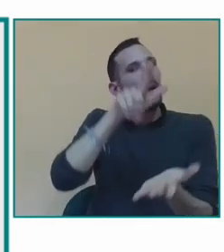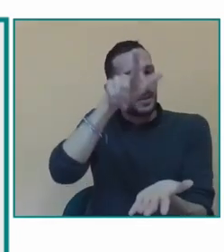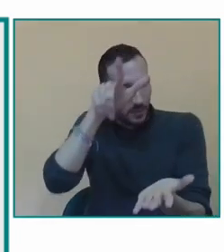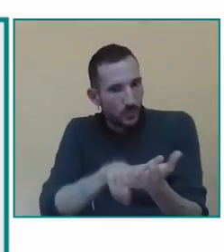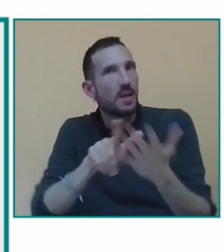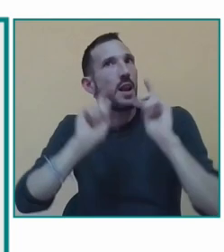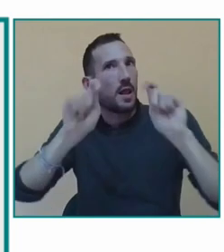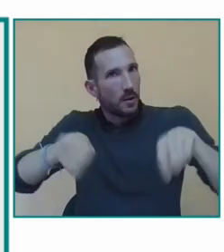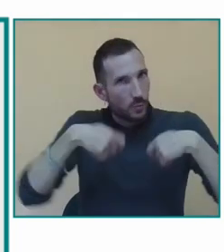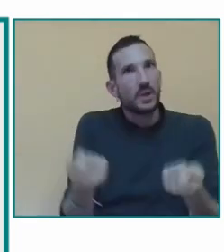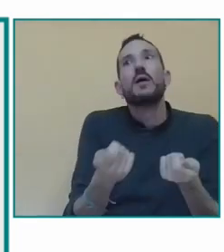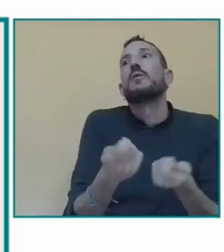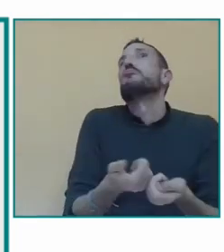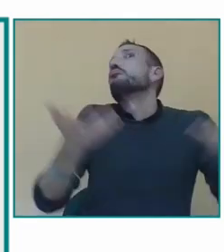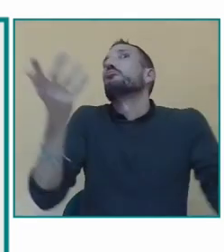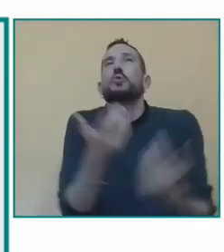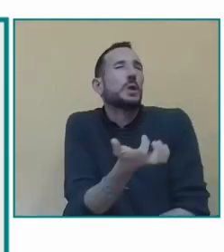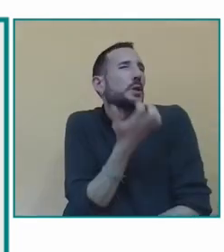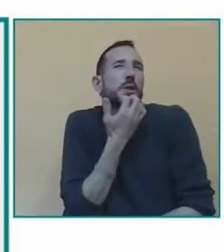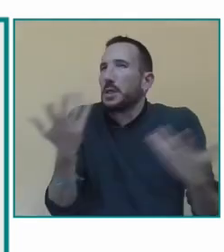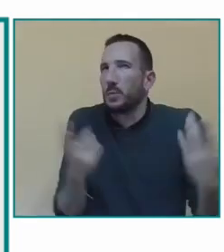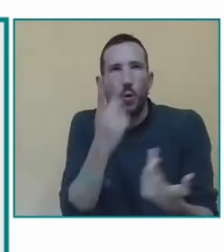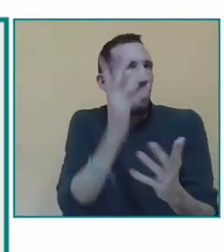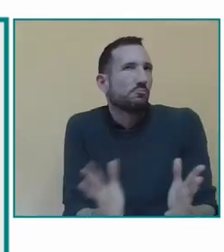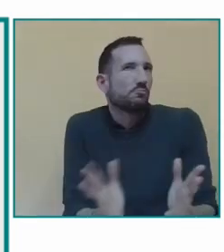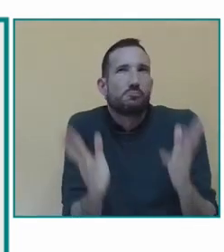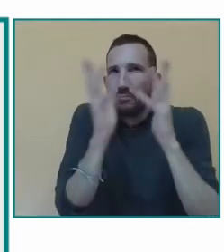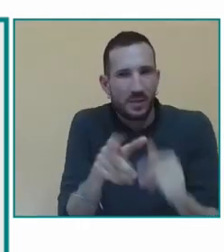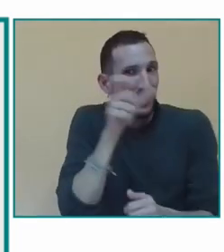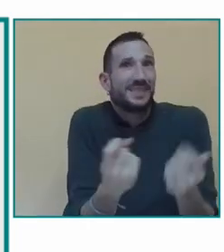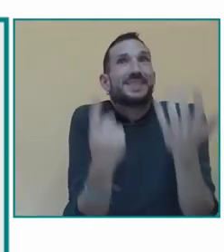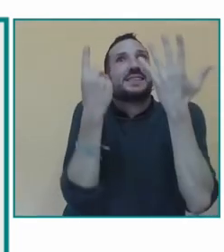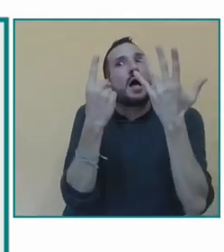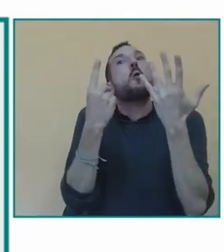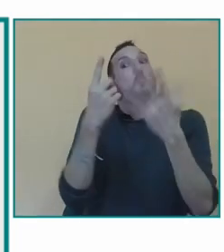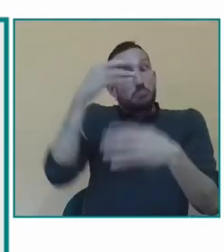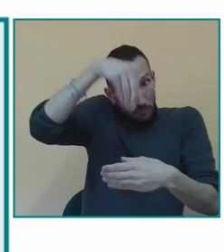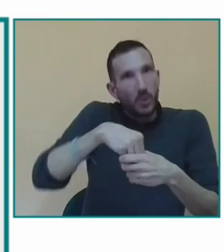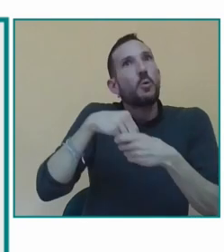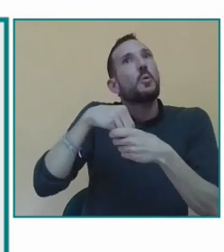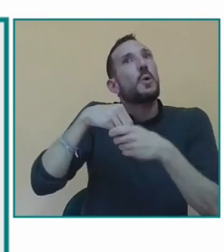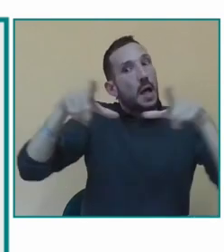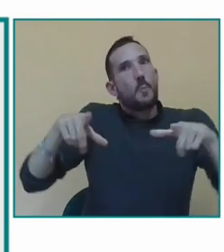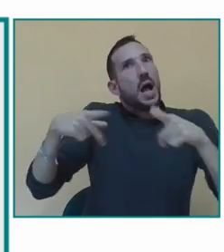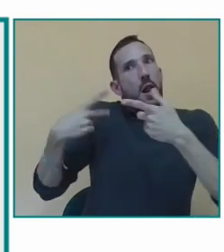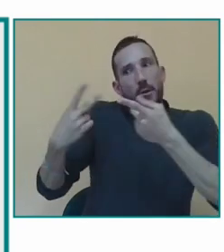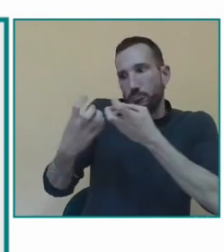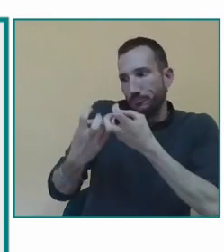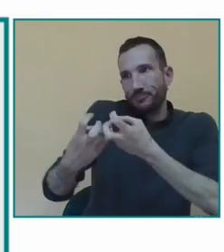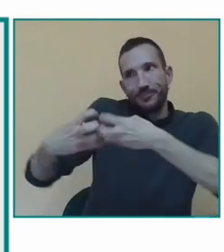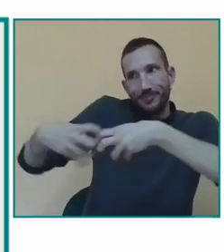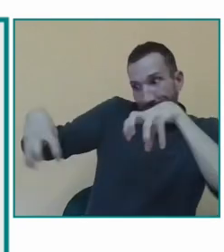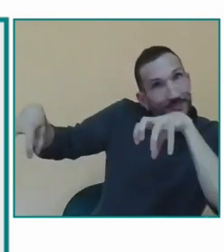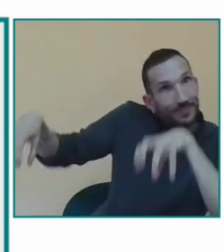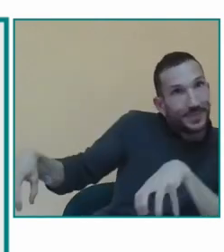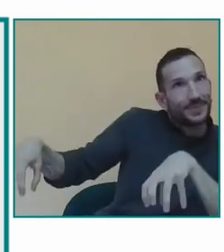parecidos porque tienen necesidades distintas y niveles distintos en cuanto a lenguas matemáticas naturales sociales por ejemplo pues en el